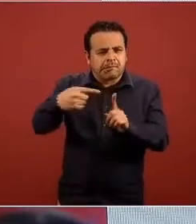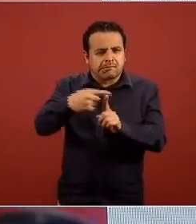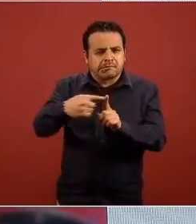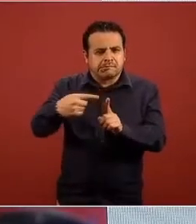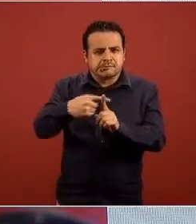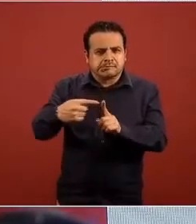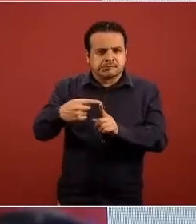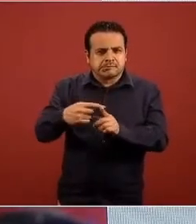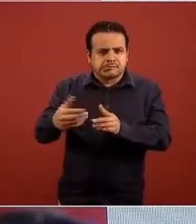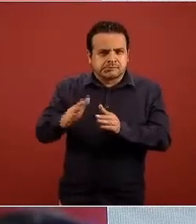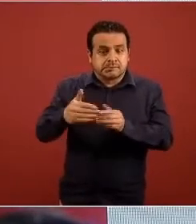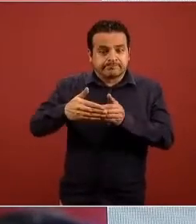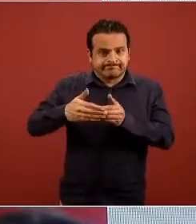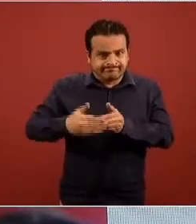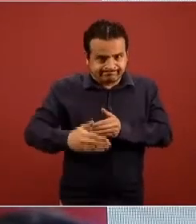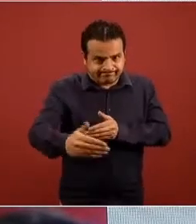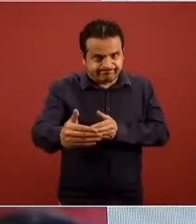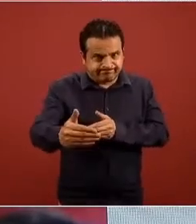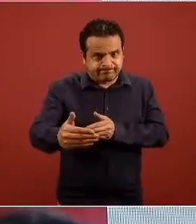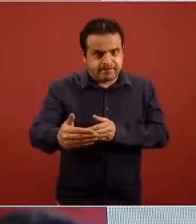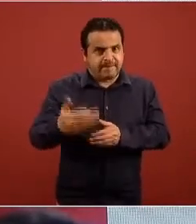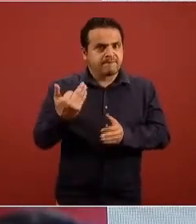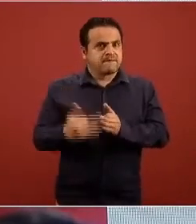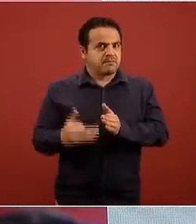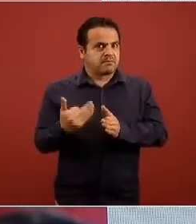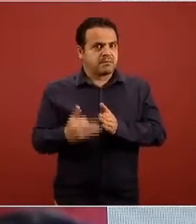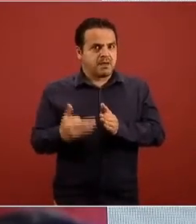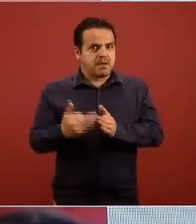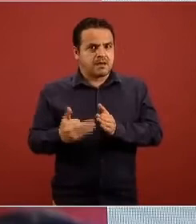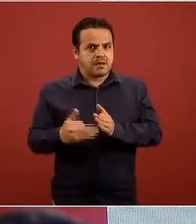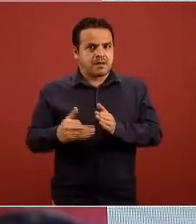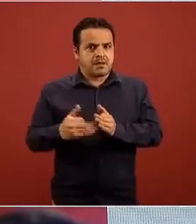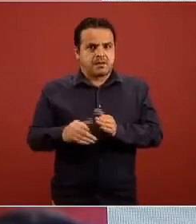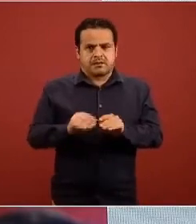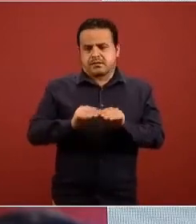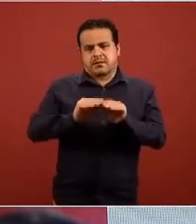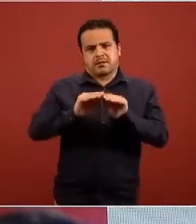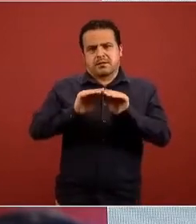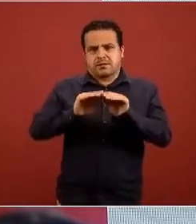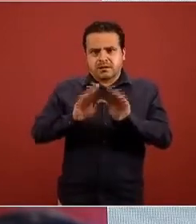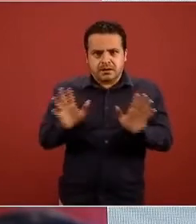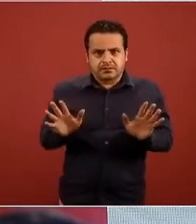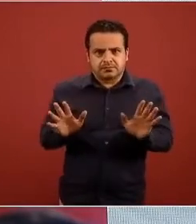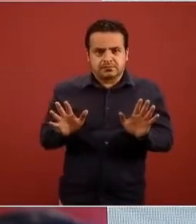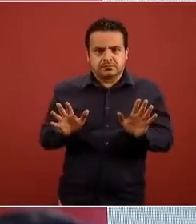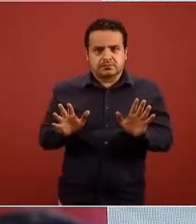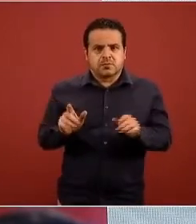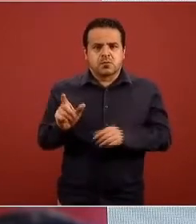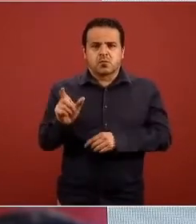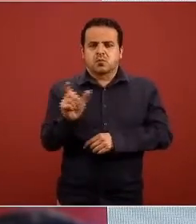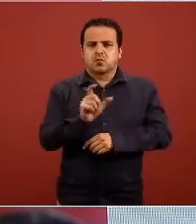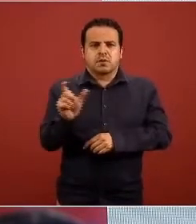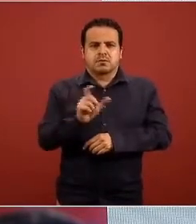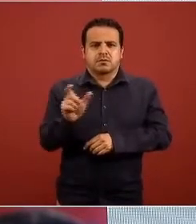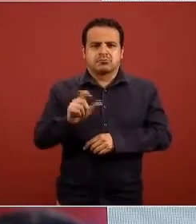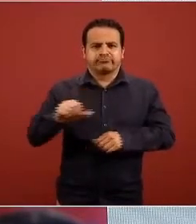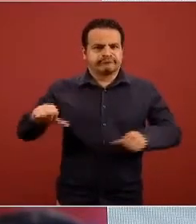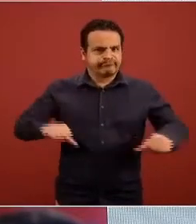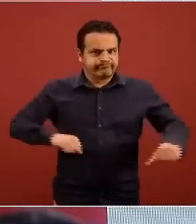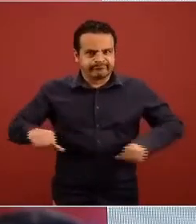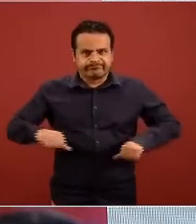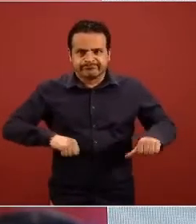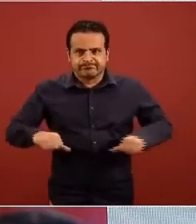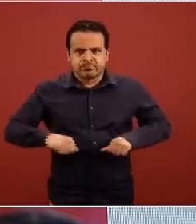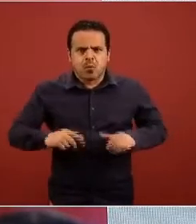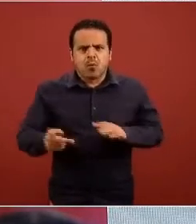pregunta de ustedes y de la sociedad que el posible reinicio de actividades el primero de junio es una fecha